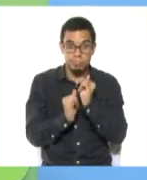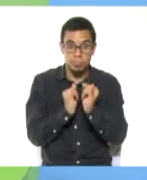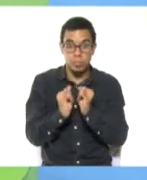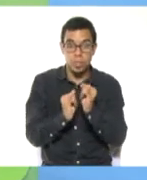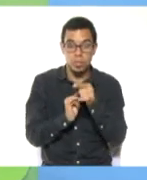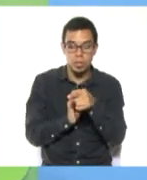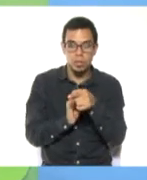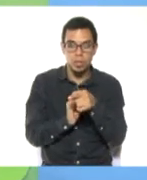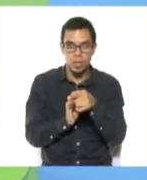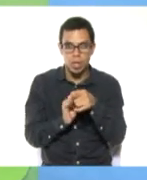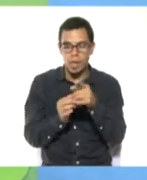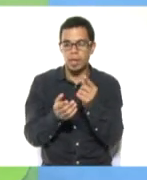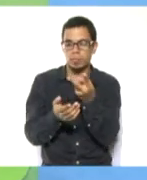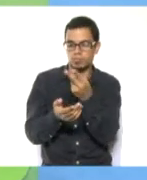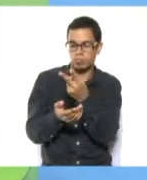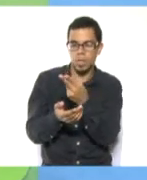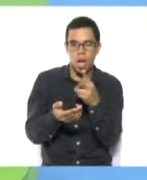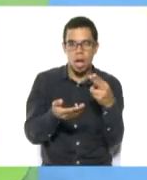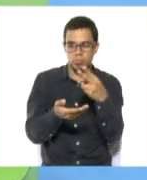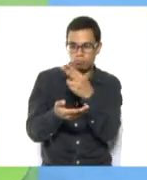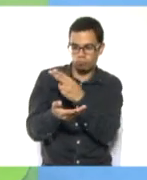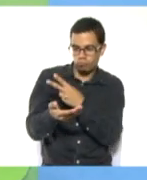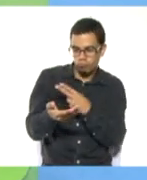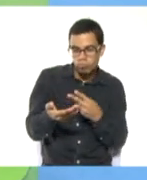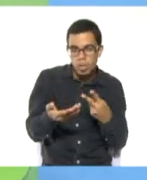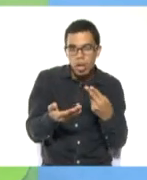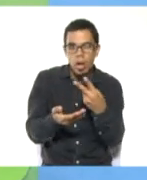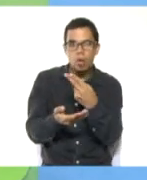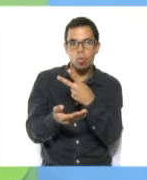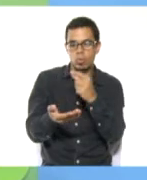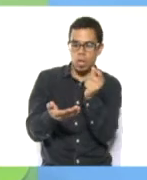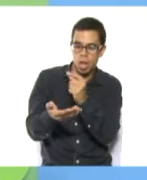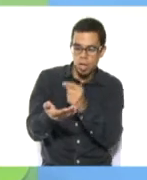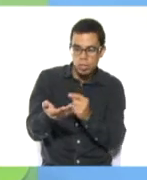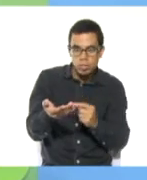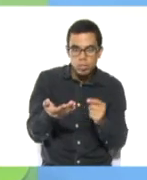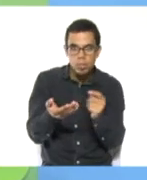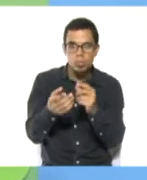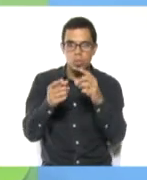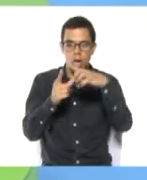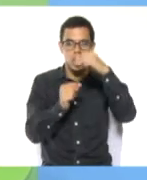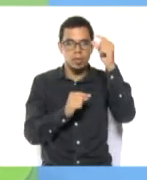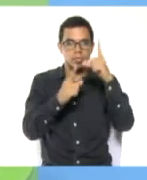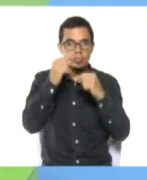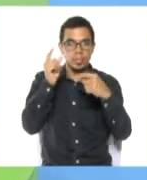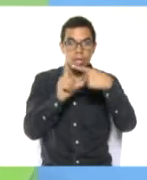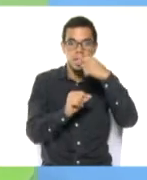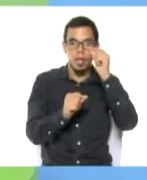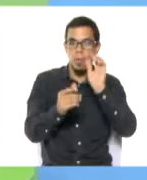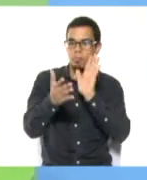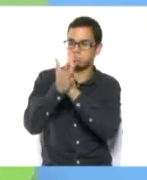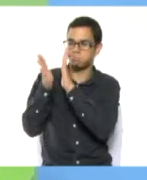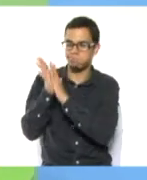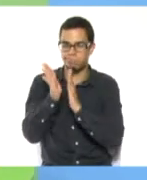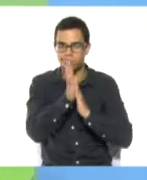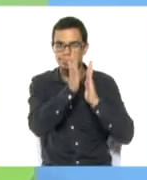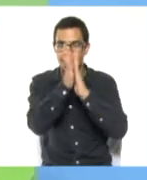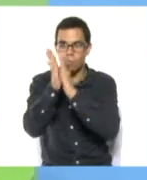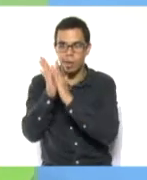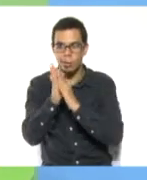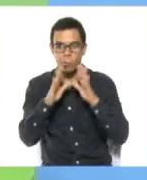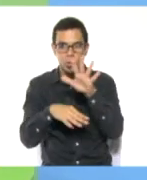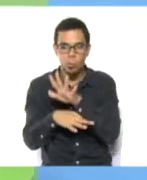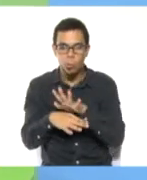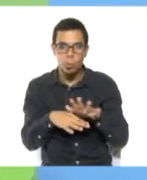estrellas, flores de material reusable para ambientar o decorar nuestro hogar. Como por